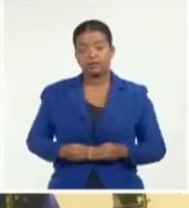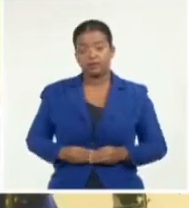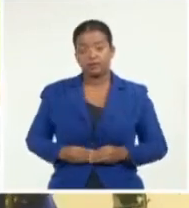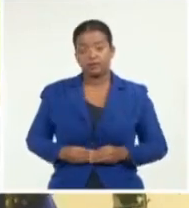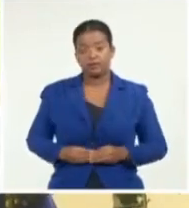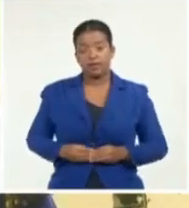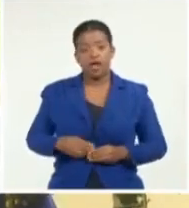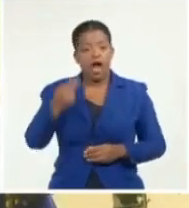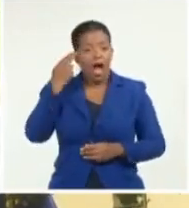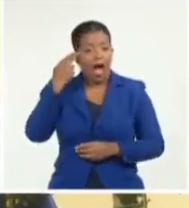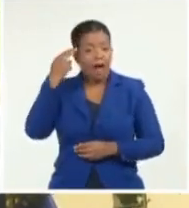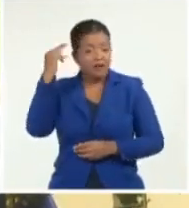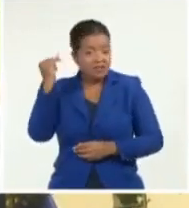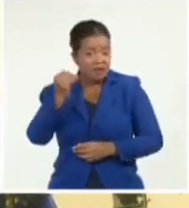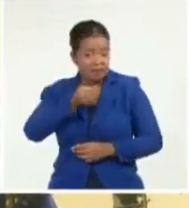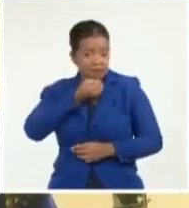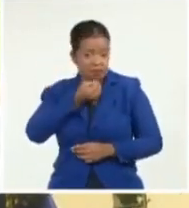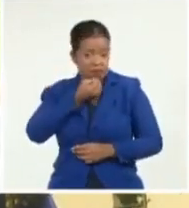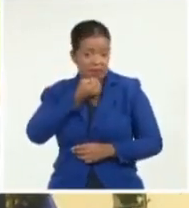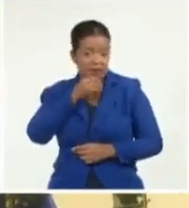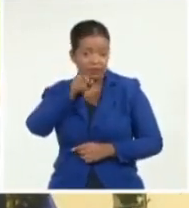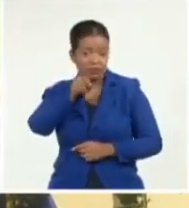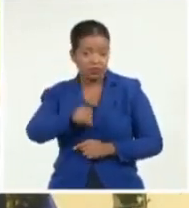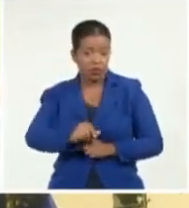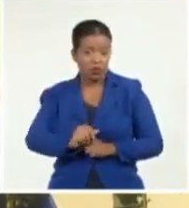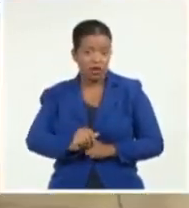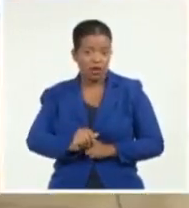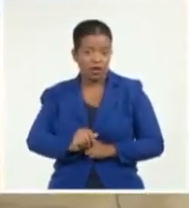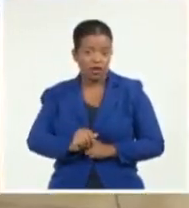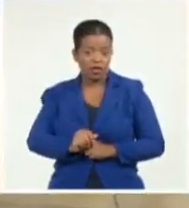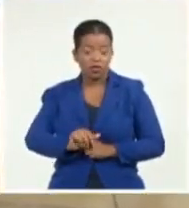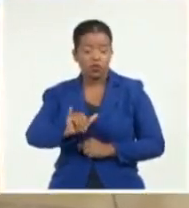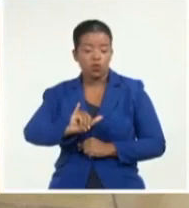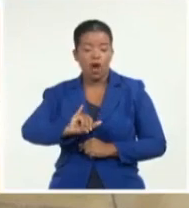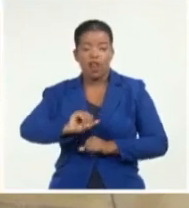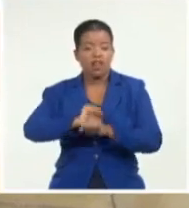habilidades para que tú puedas ser más autónomo.